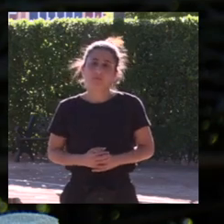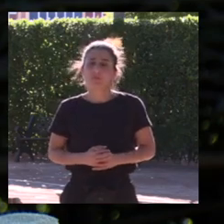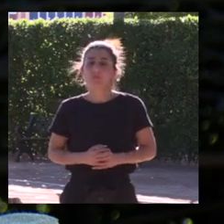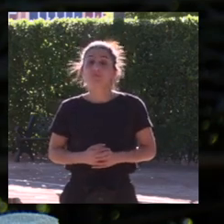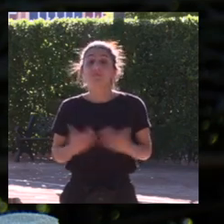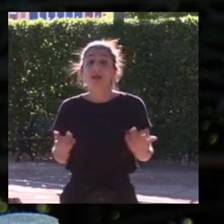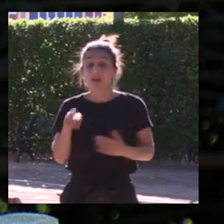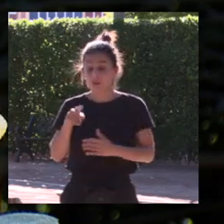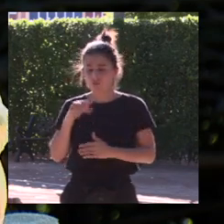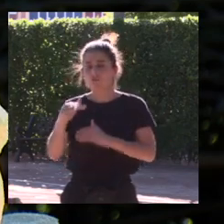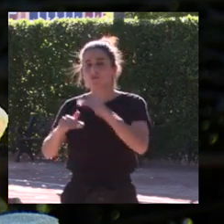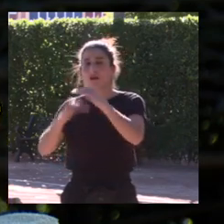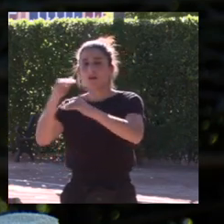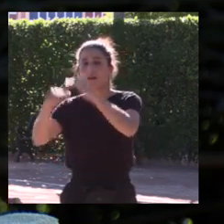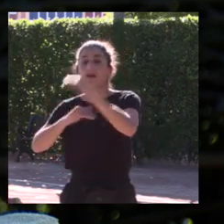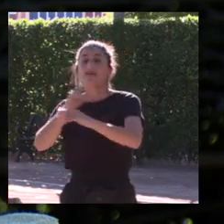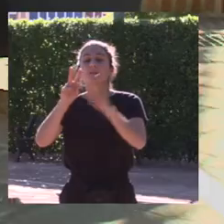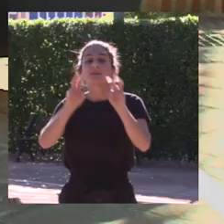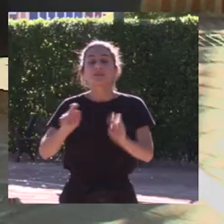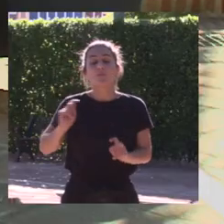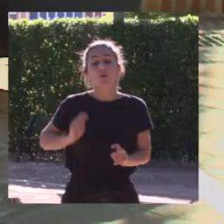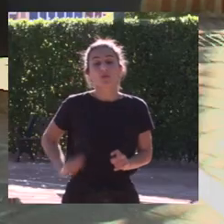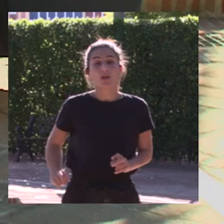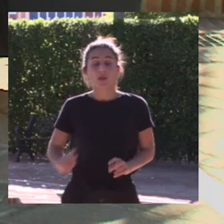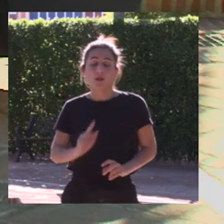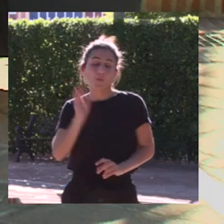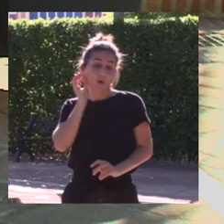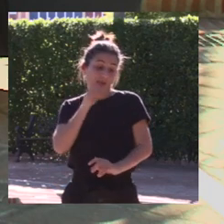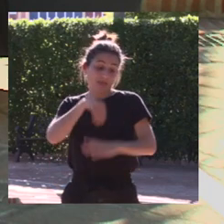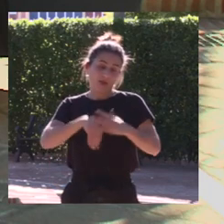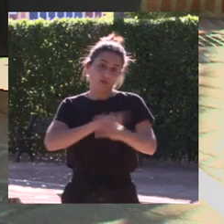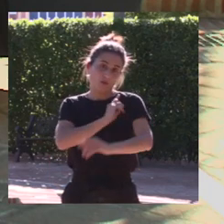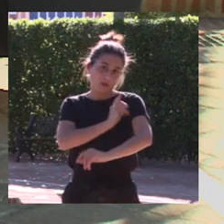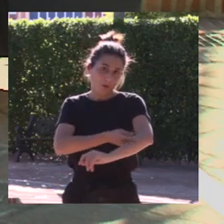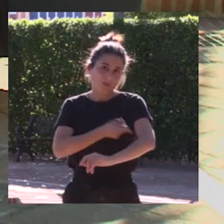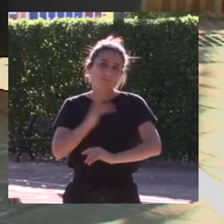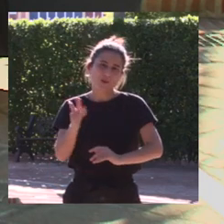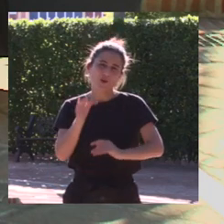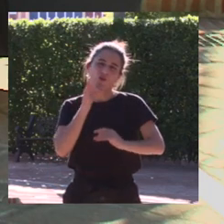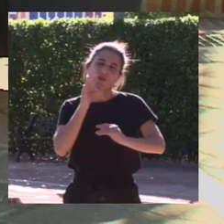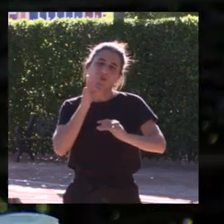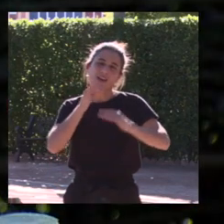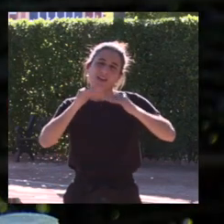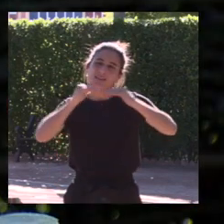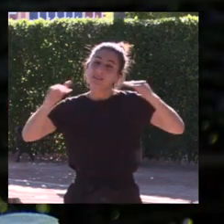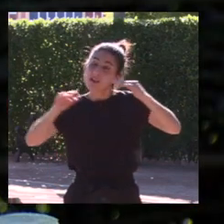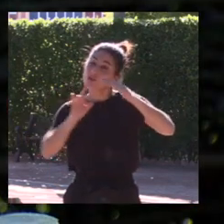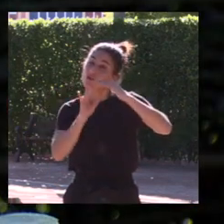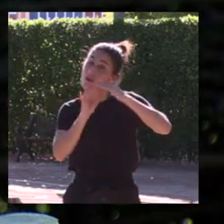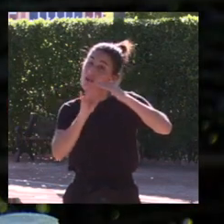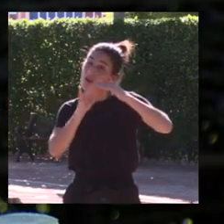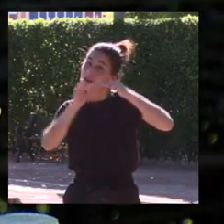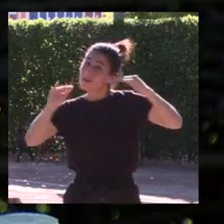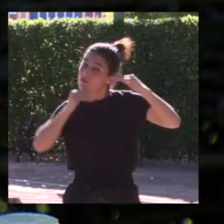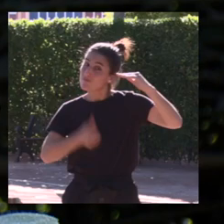la profesionalización de la mujer deportista pero hay todavía techo de cristal en el ámbito